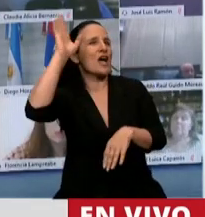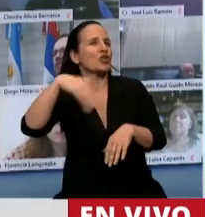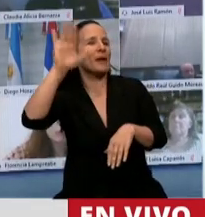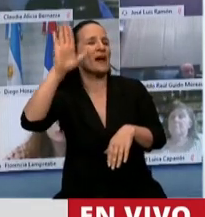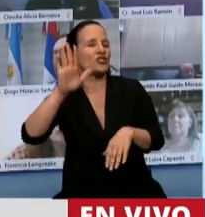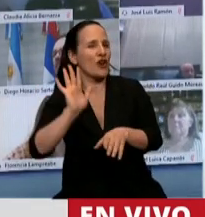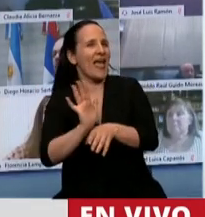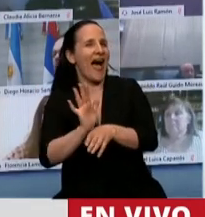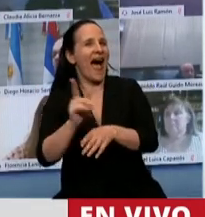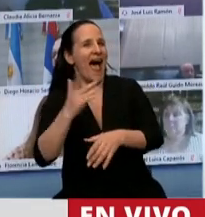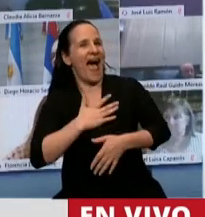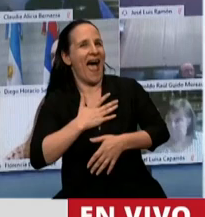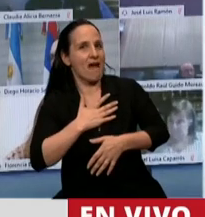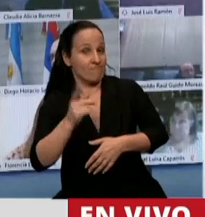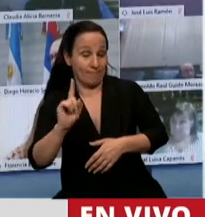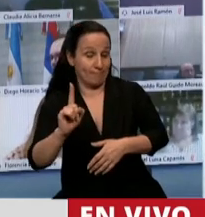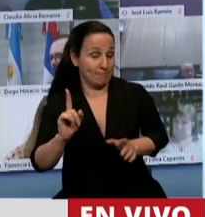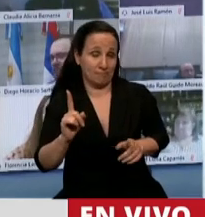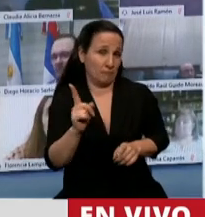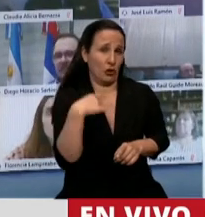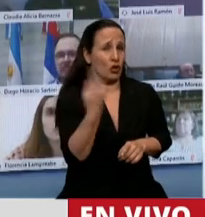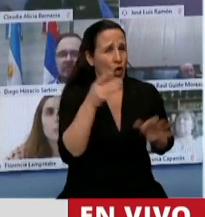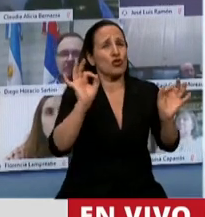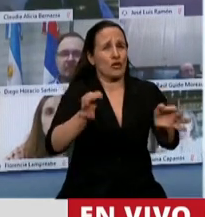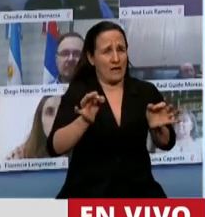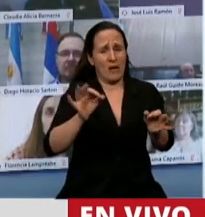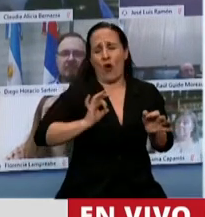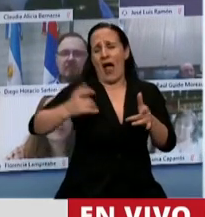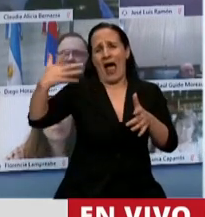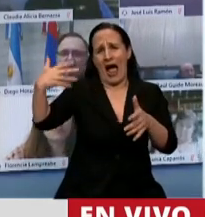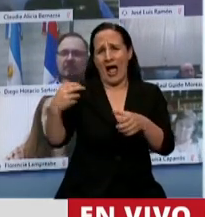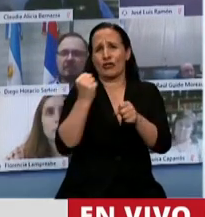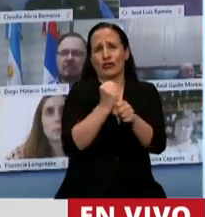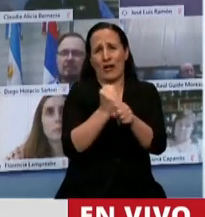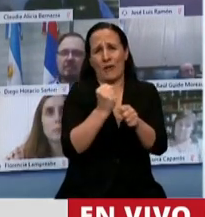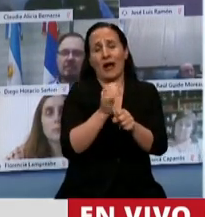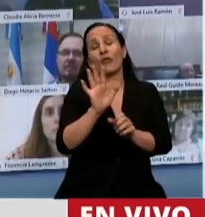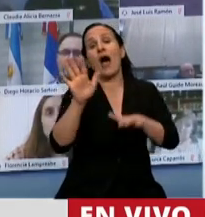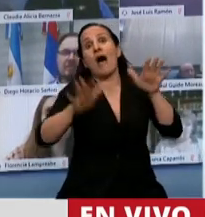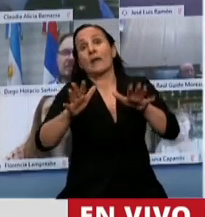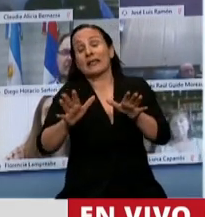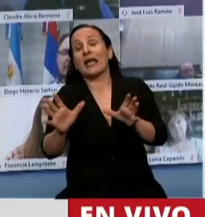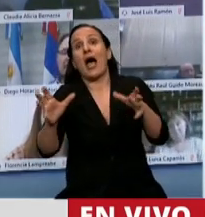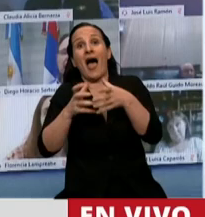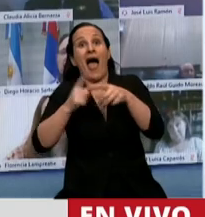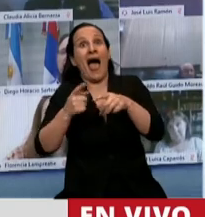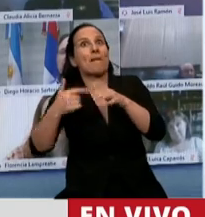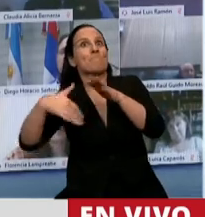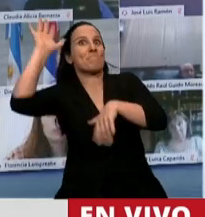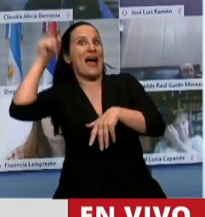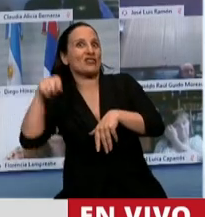todos nos ha tocado por lo menos a los que tenemos algunos años ser circunstancialmente mayoría